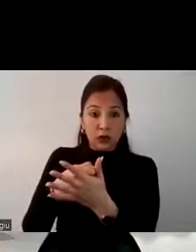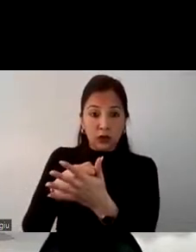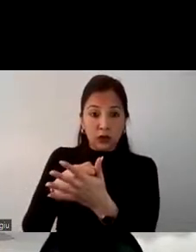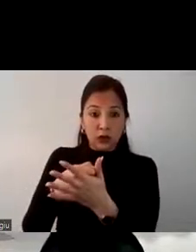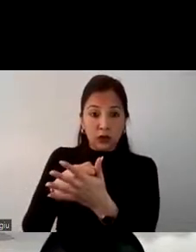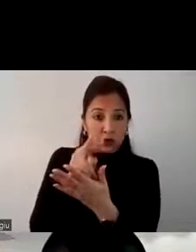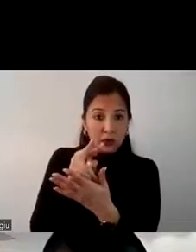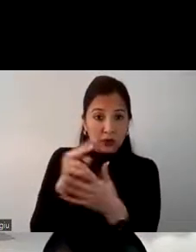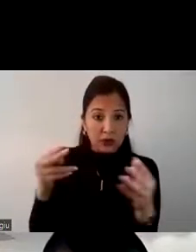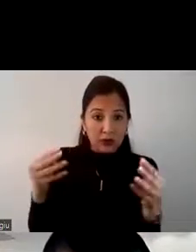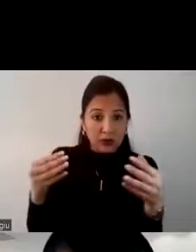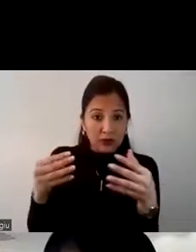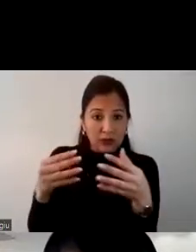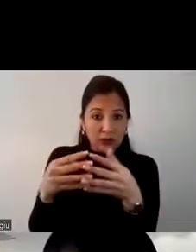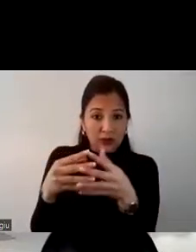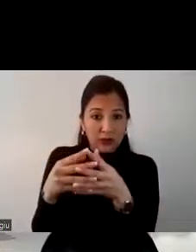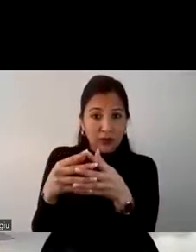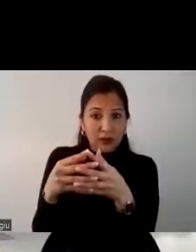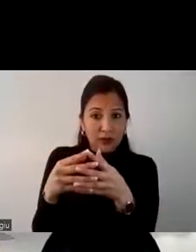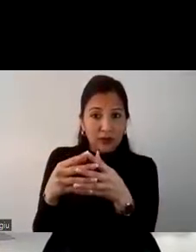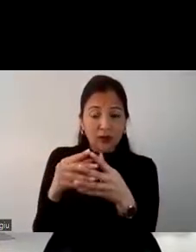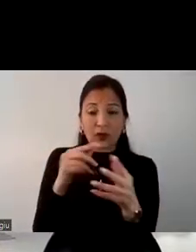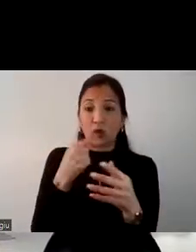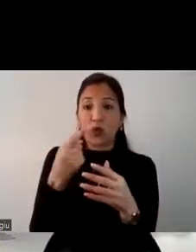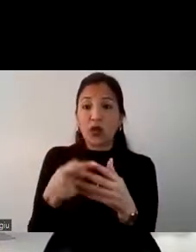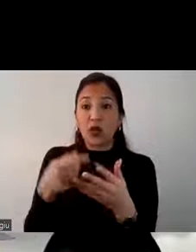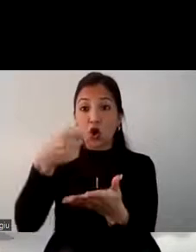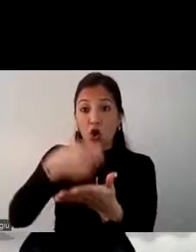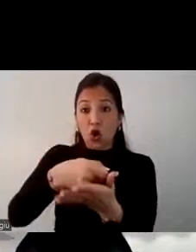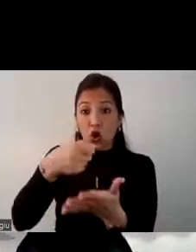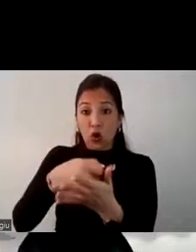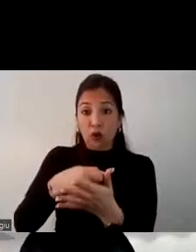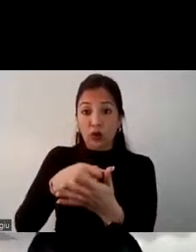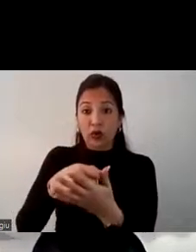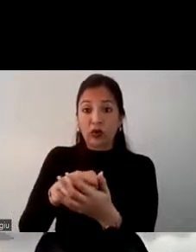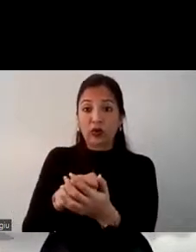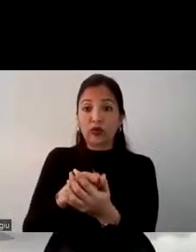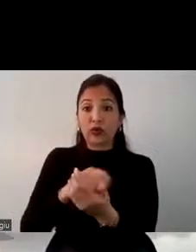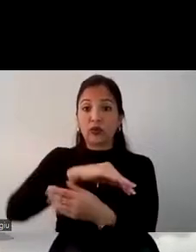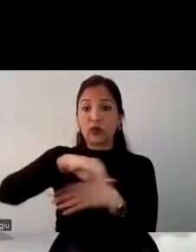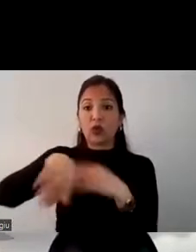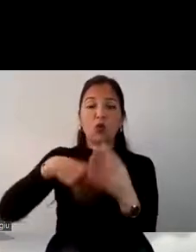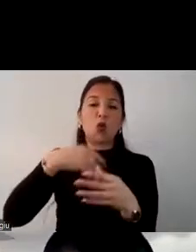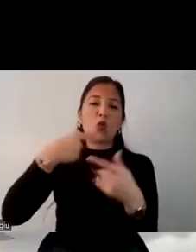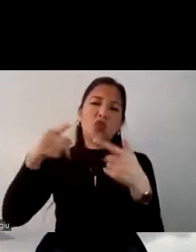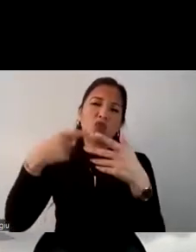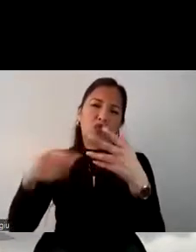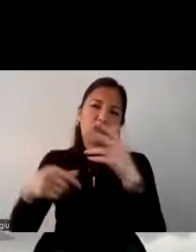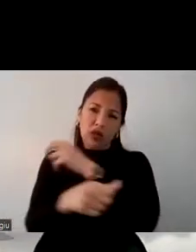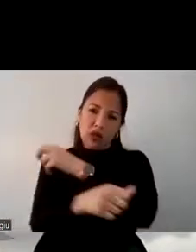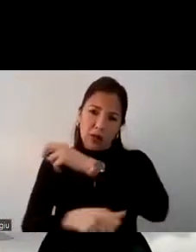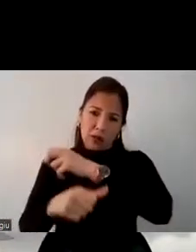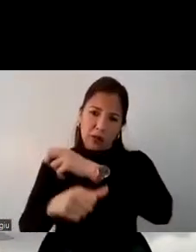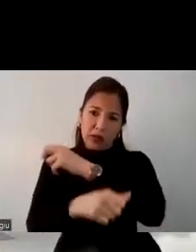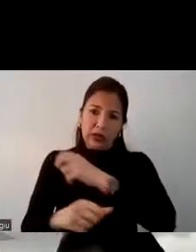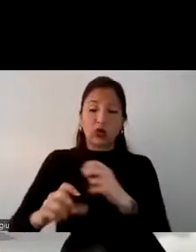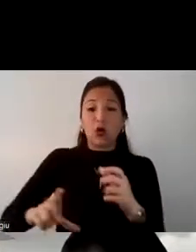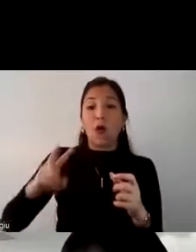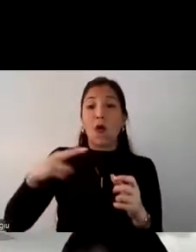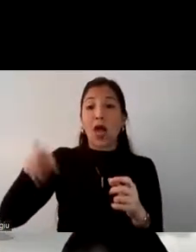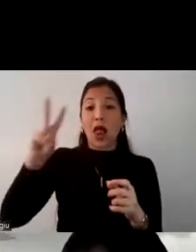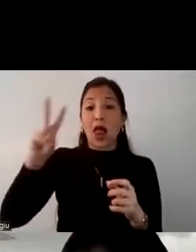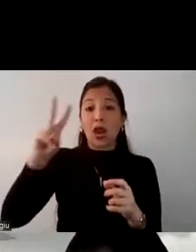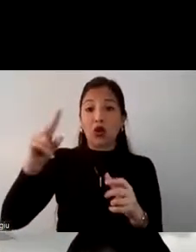a la intersección, donde podríamos decir que Compras es una actividad que lo podrían realizar en cualquier país y está muy valorado también.